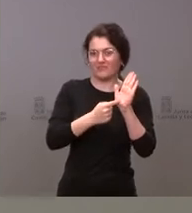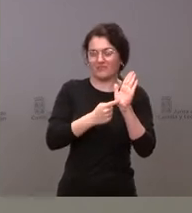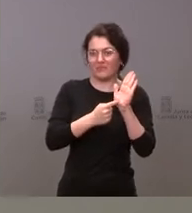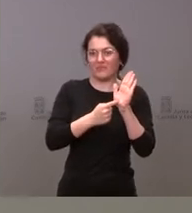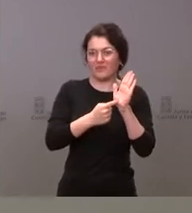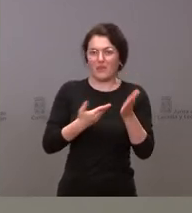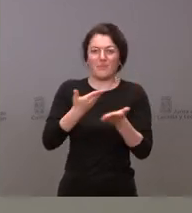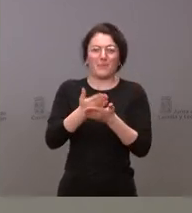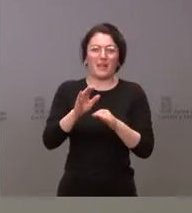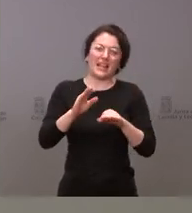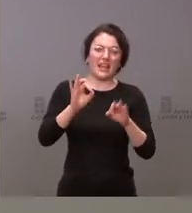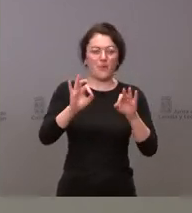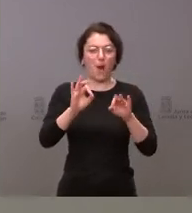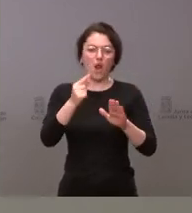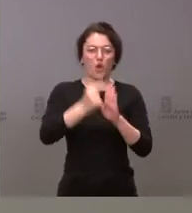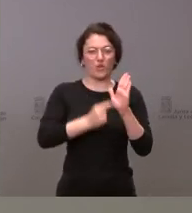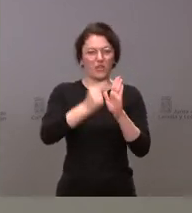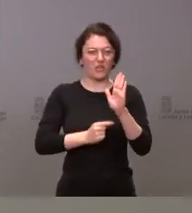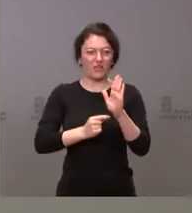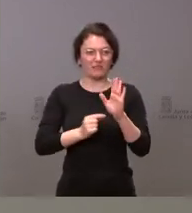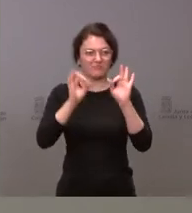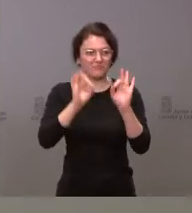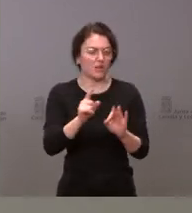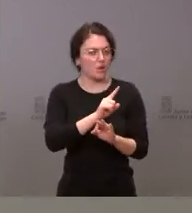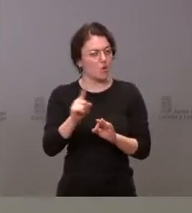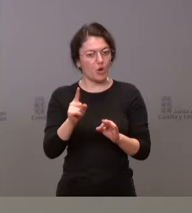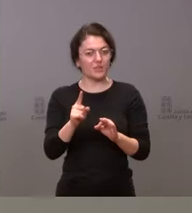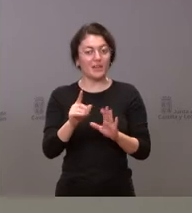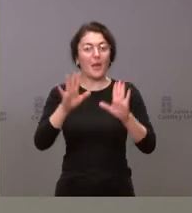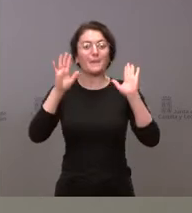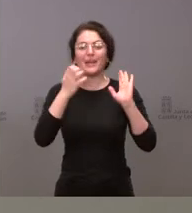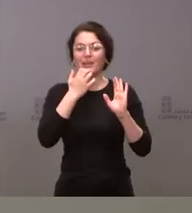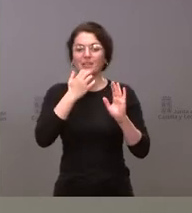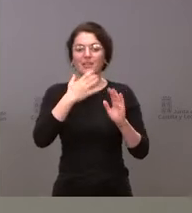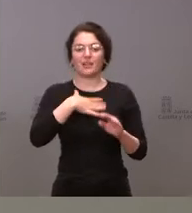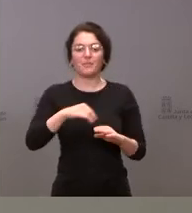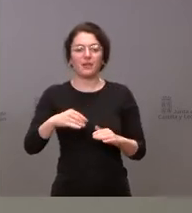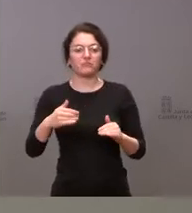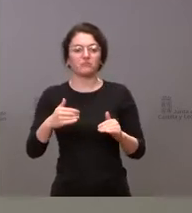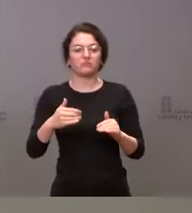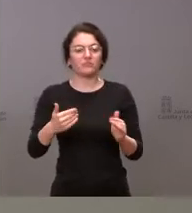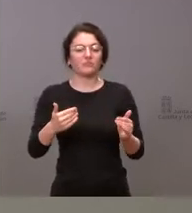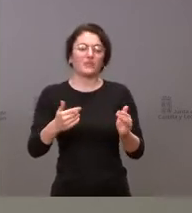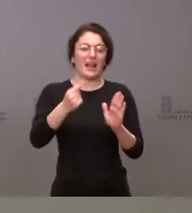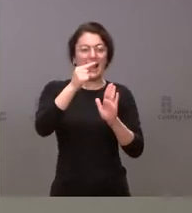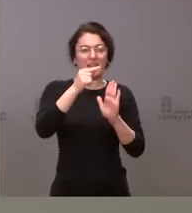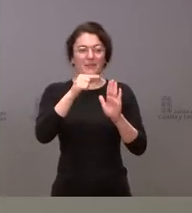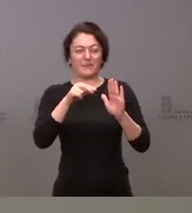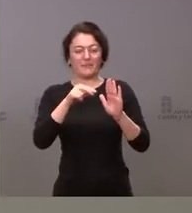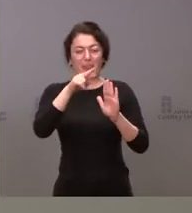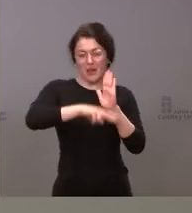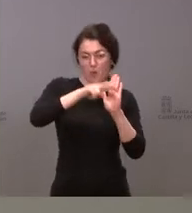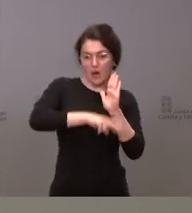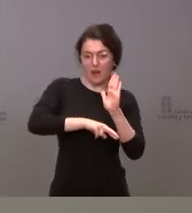condiciones, pero sí que hemos dicho que todo aquello que tengamos capacidad de regular, que no atente y que no vulnere la ley orgánica,